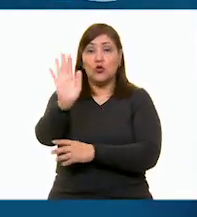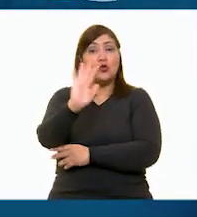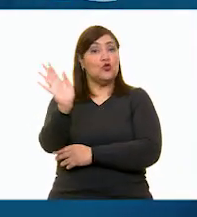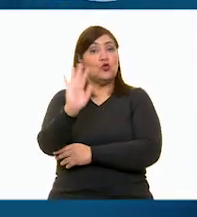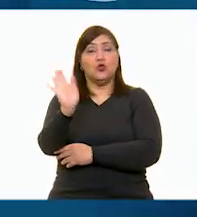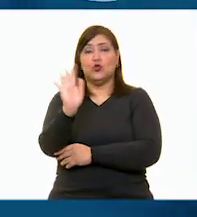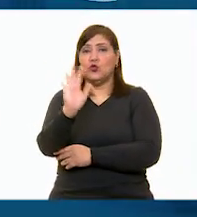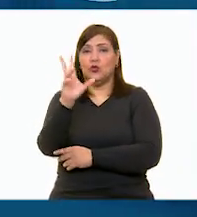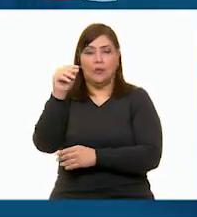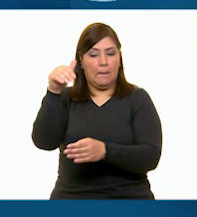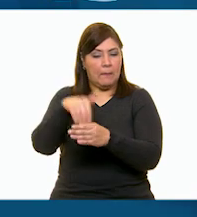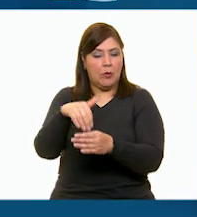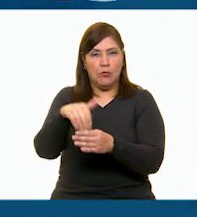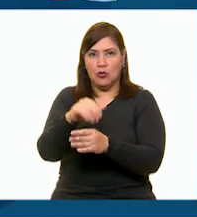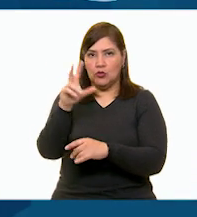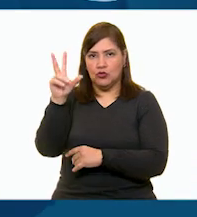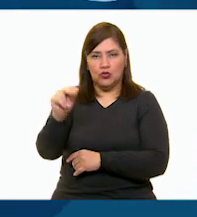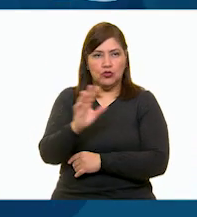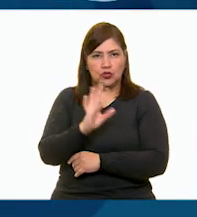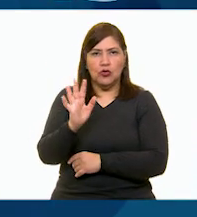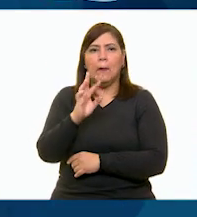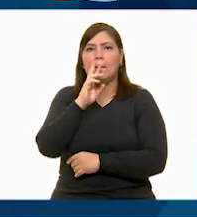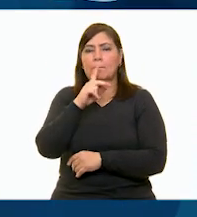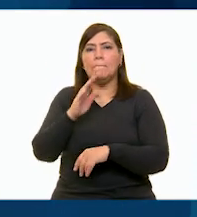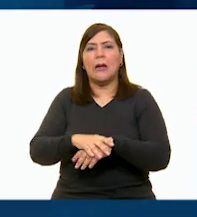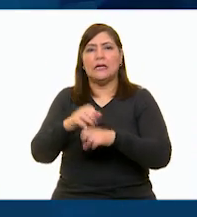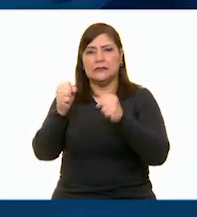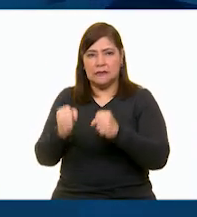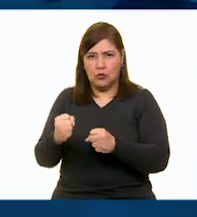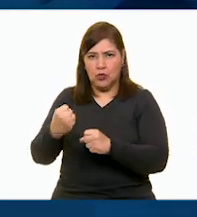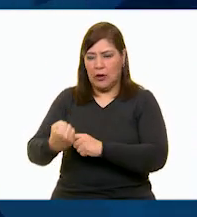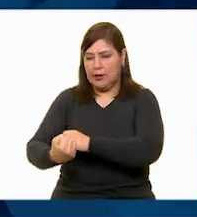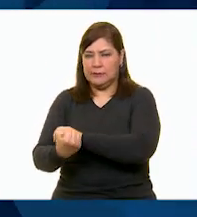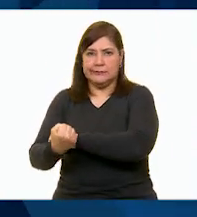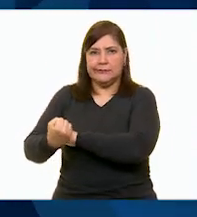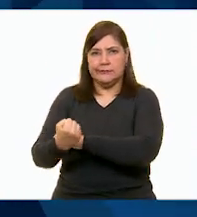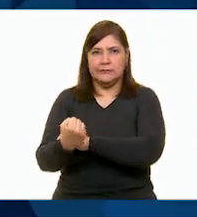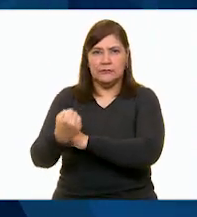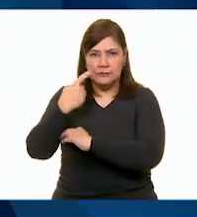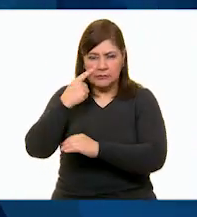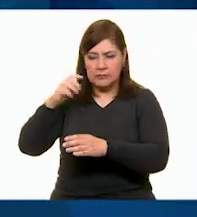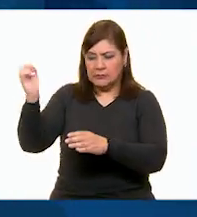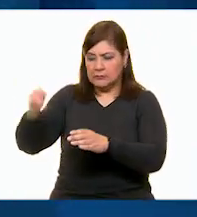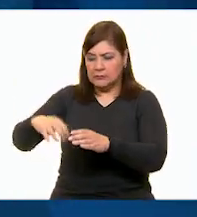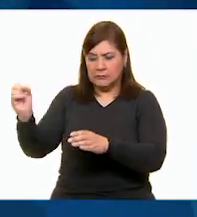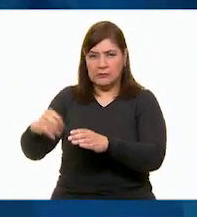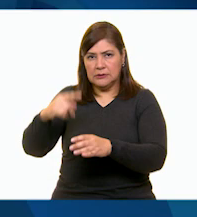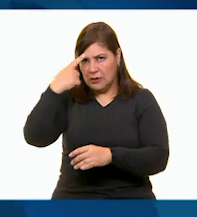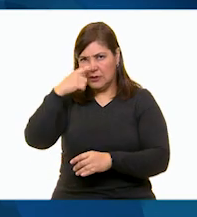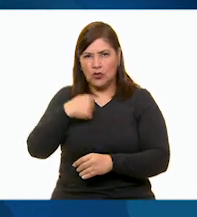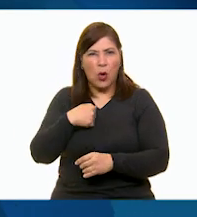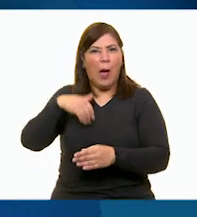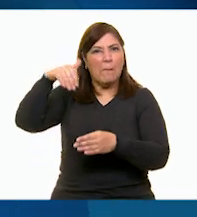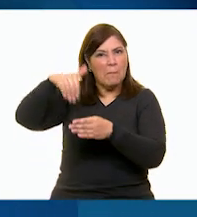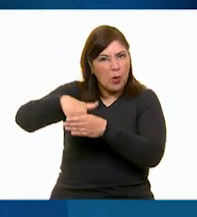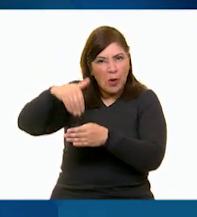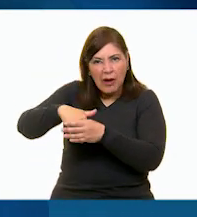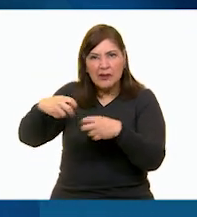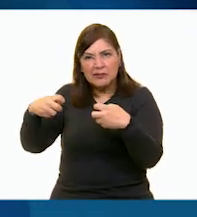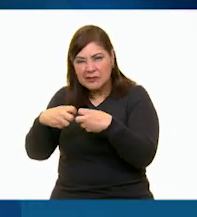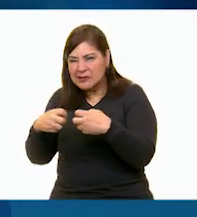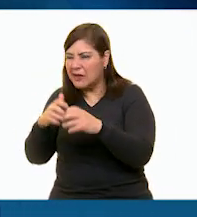¡No, no, no, no, no, póngamelo aquí en la canasta. Nosotros ya no queremos saber nada de